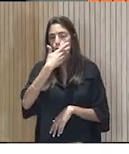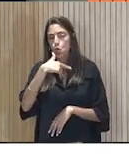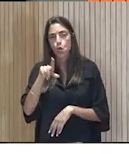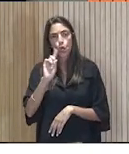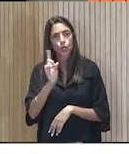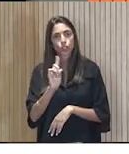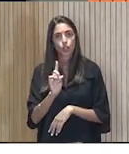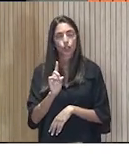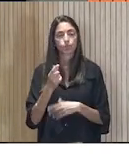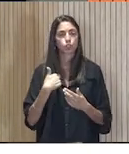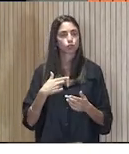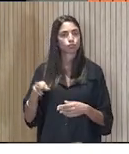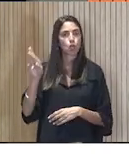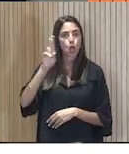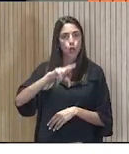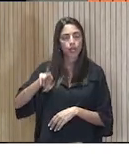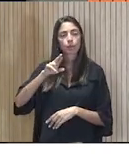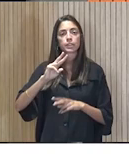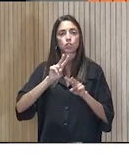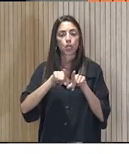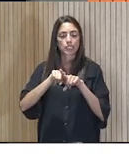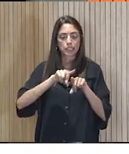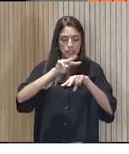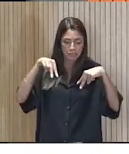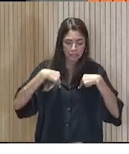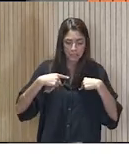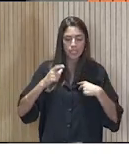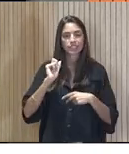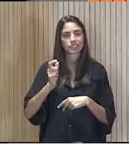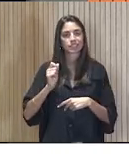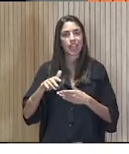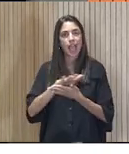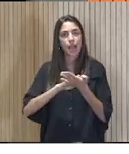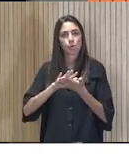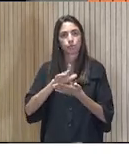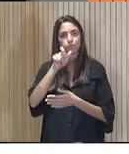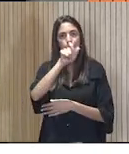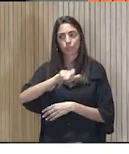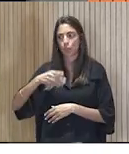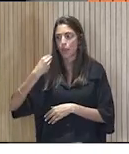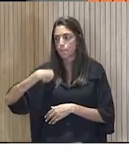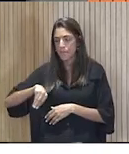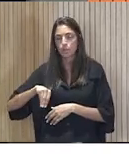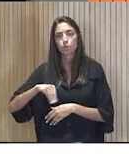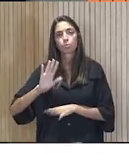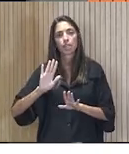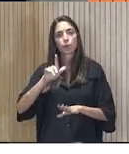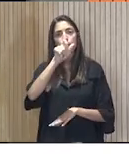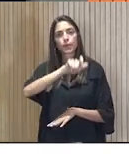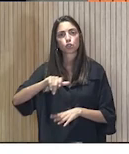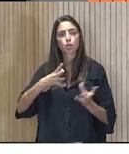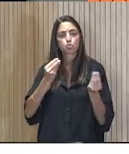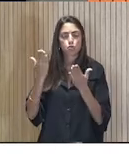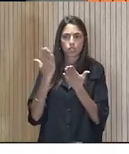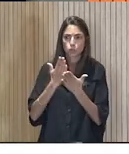conocemos. Y yo vuelvo a hacer autocrítica. Estamos todo el día hablando de los mismos y resulta que hay tanta gente que ha estudiado,